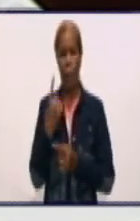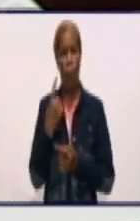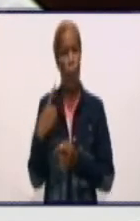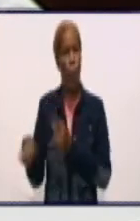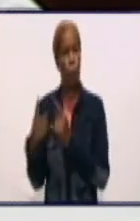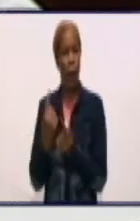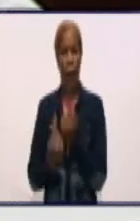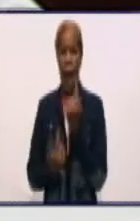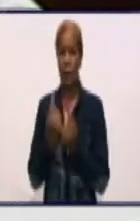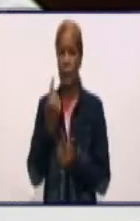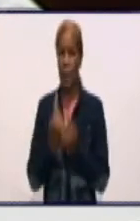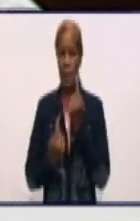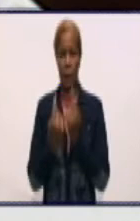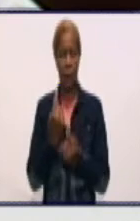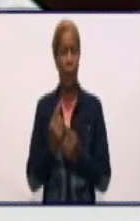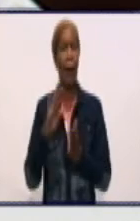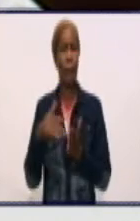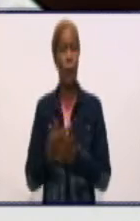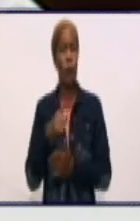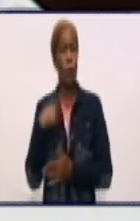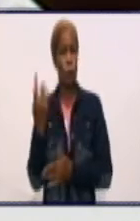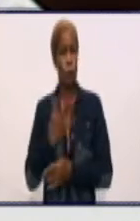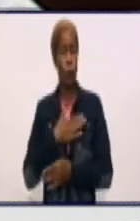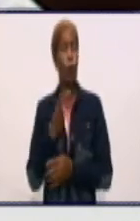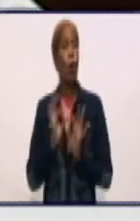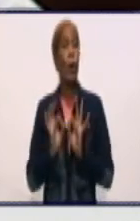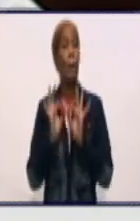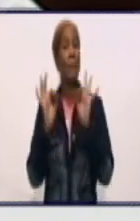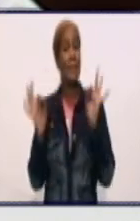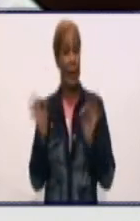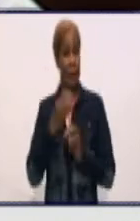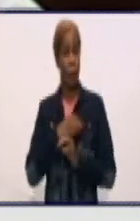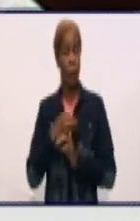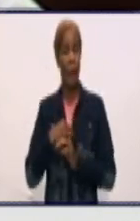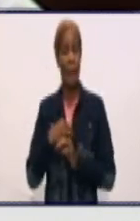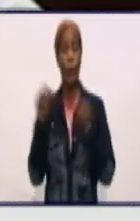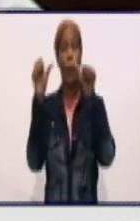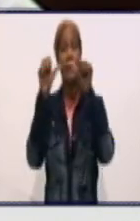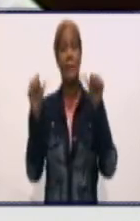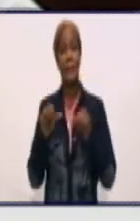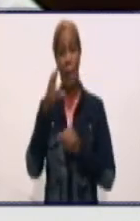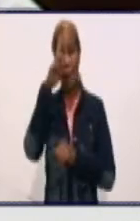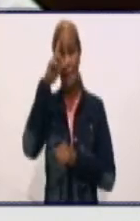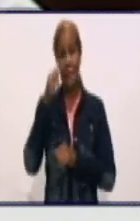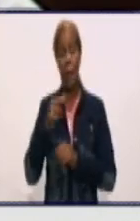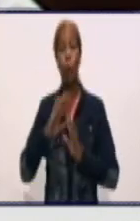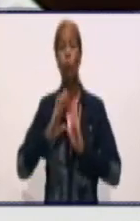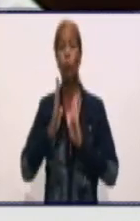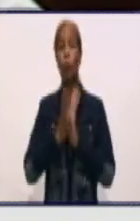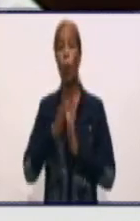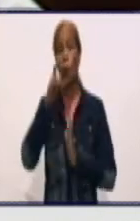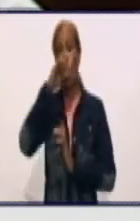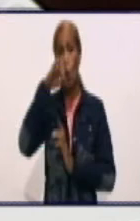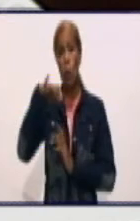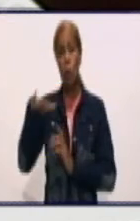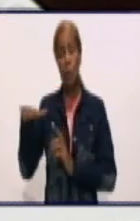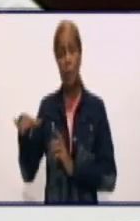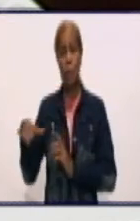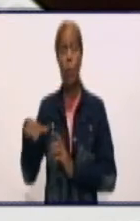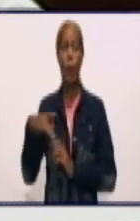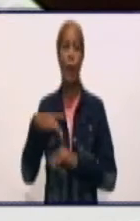los pediatras y todos somos muy alternativos en el sistema de salud. Todos estos niños que necesitan tratamientos